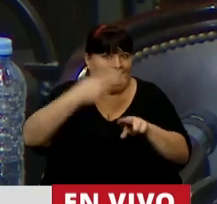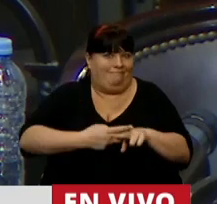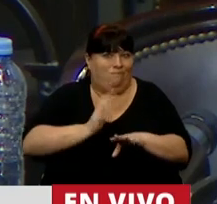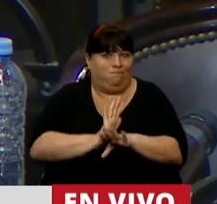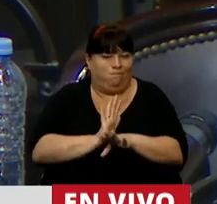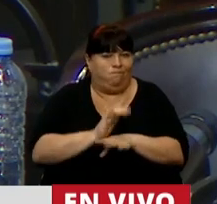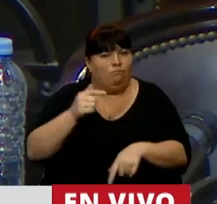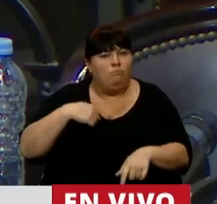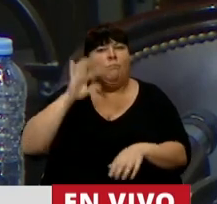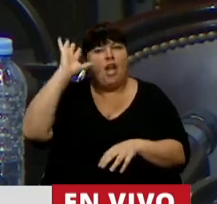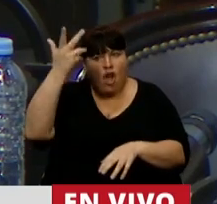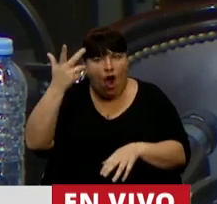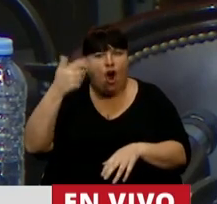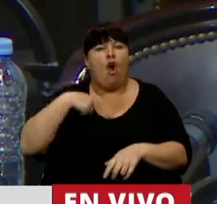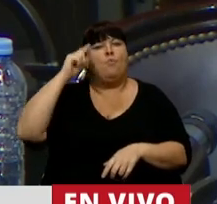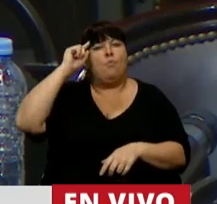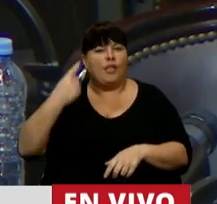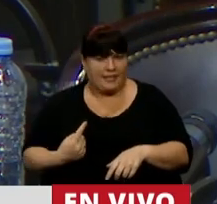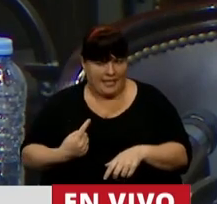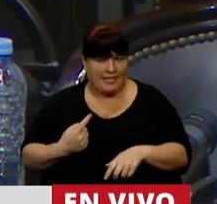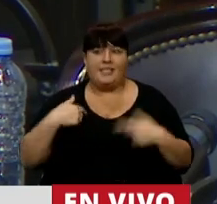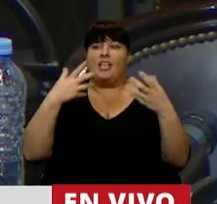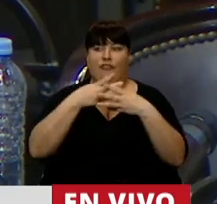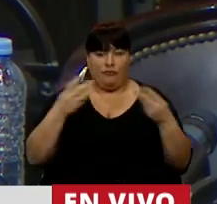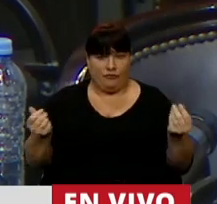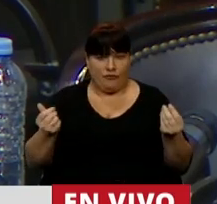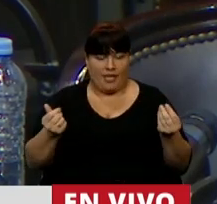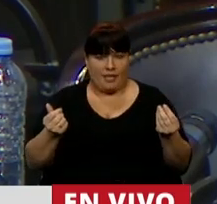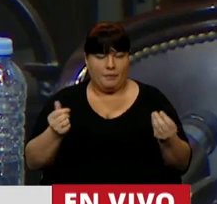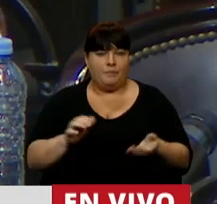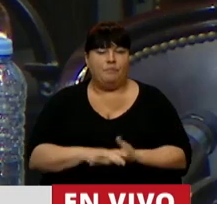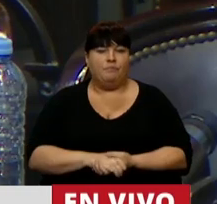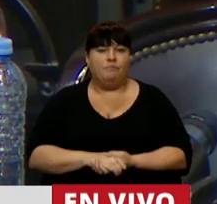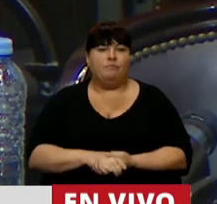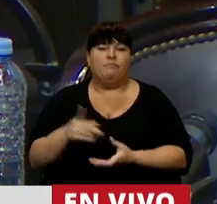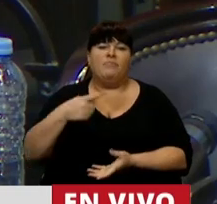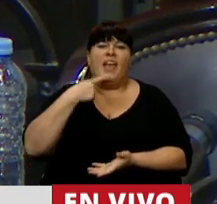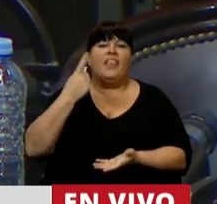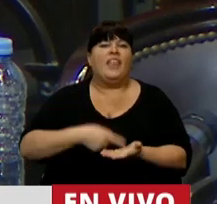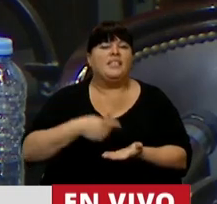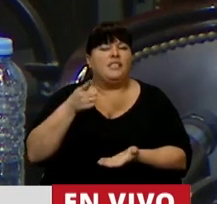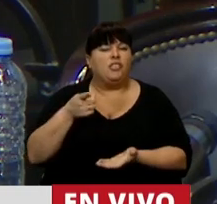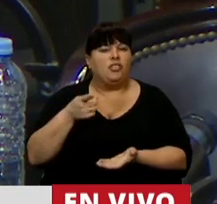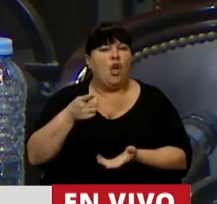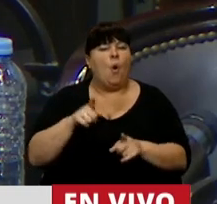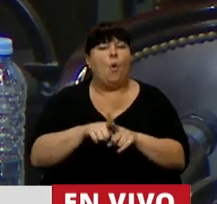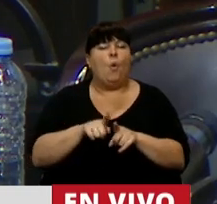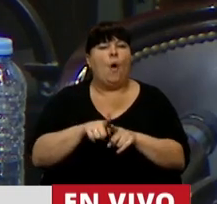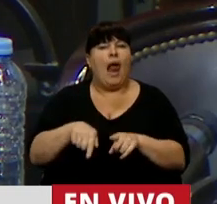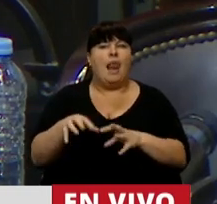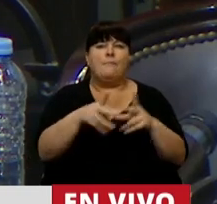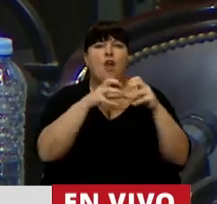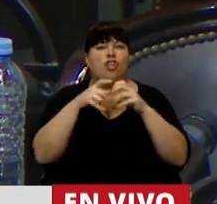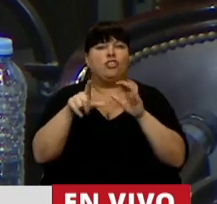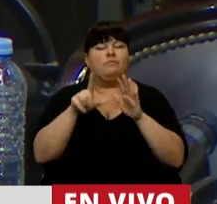Y me enoja y me entristece, y con esto termino, que haya decidido hacerse este